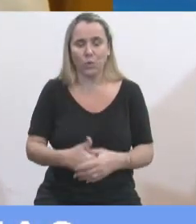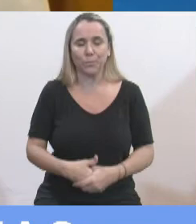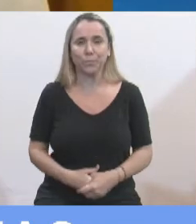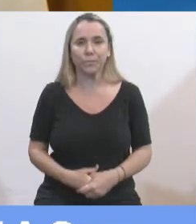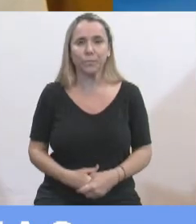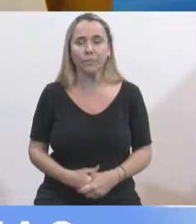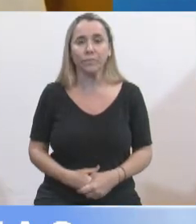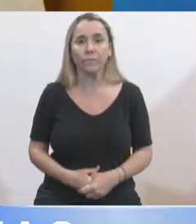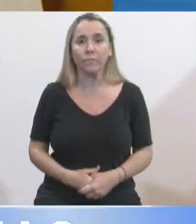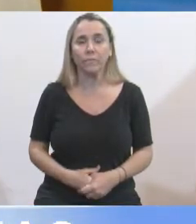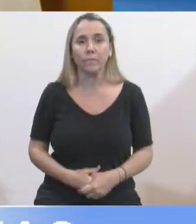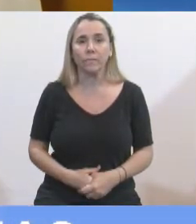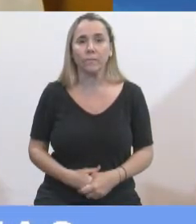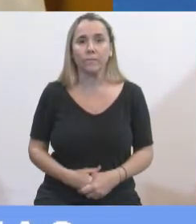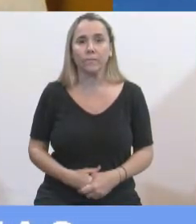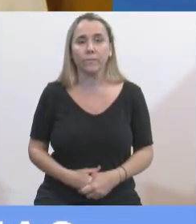en un momento,